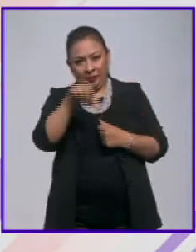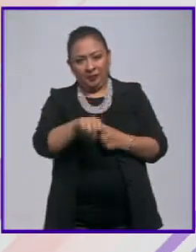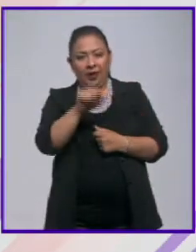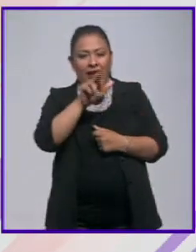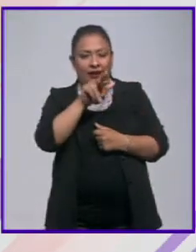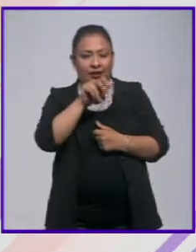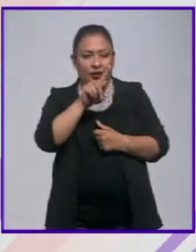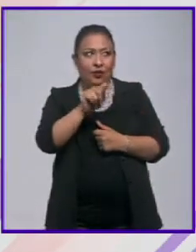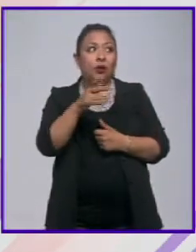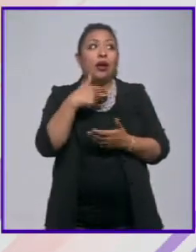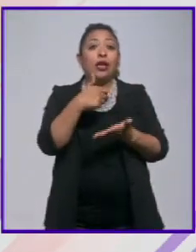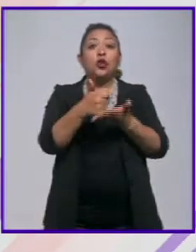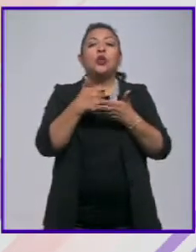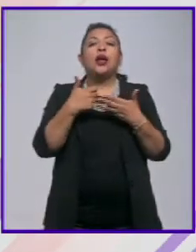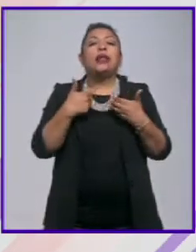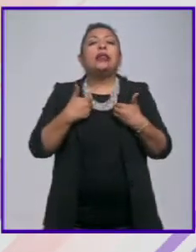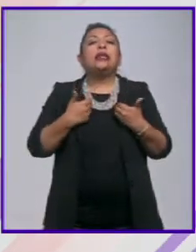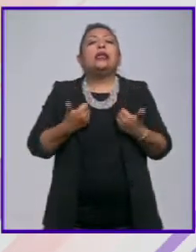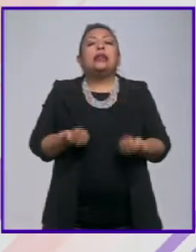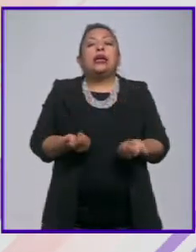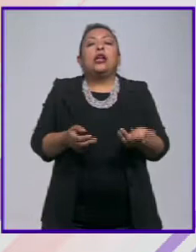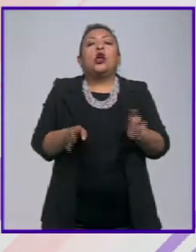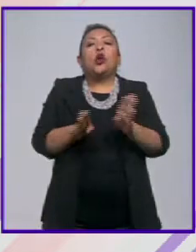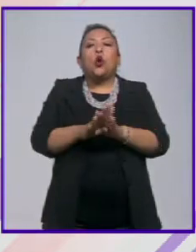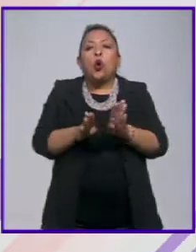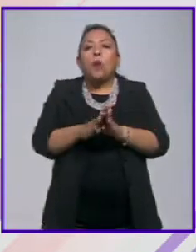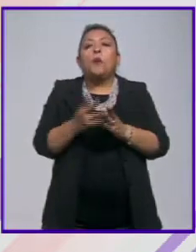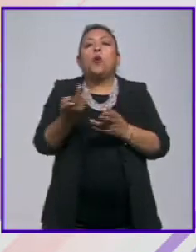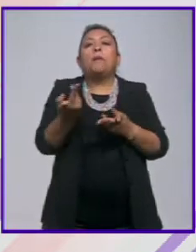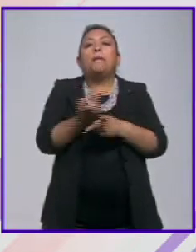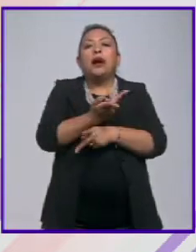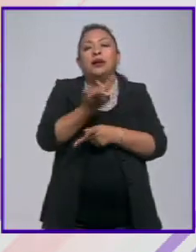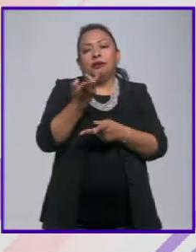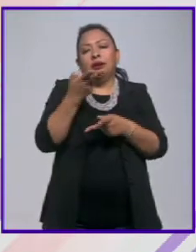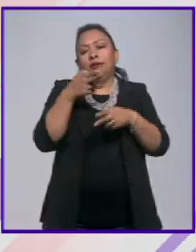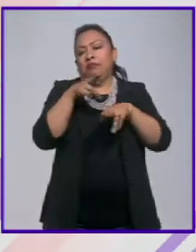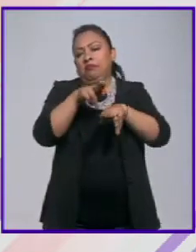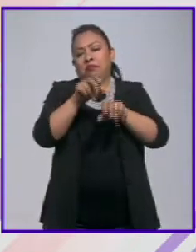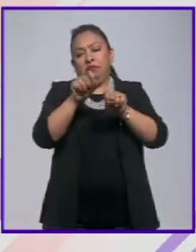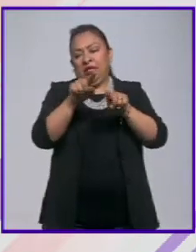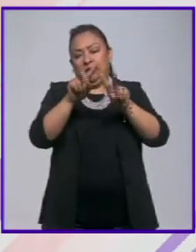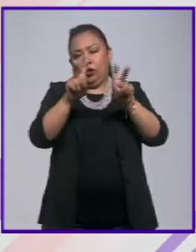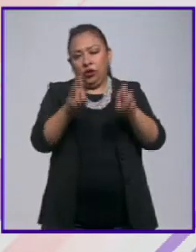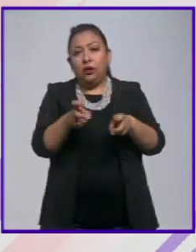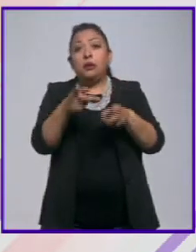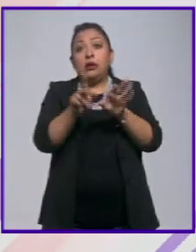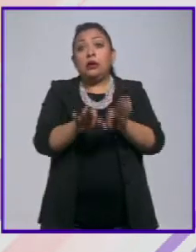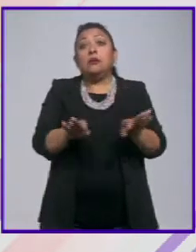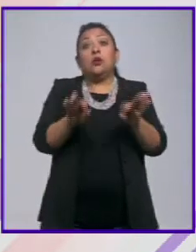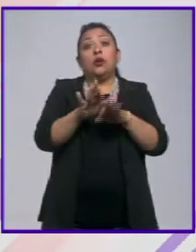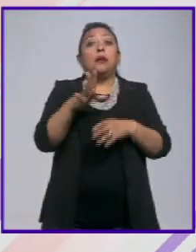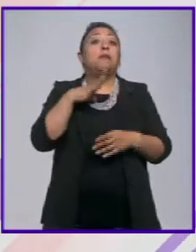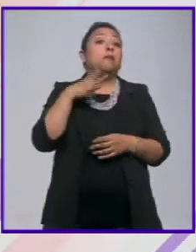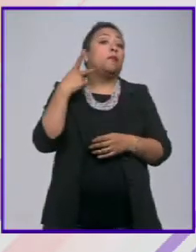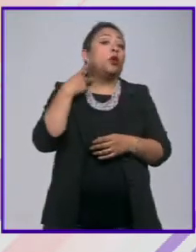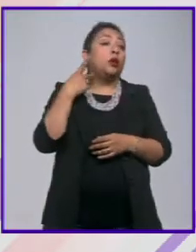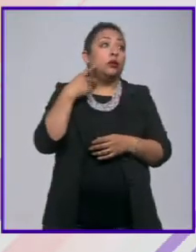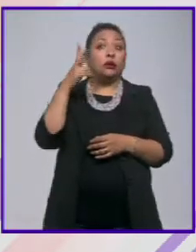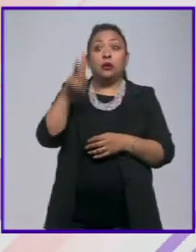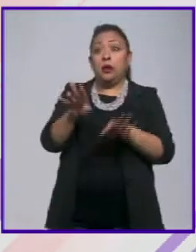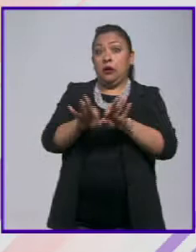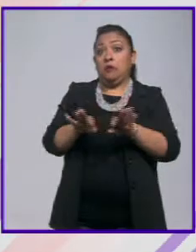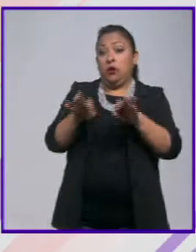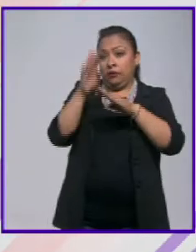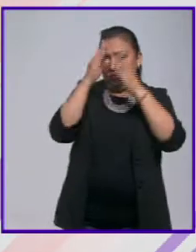y ayudarnos a entender cómo funciona este asunto y la importancia que ha tenido esta política trascendentes